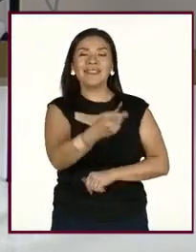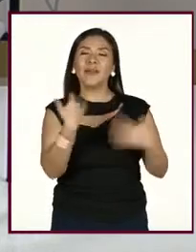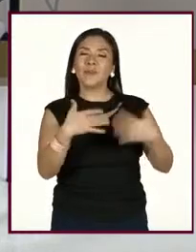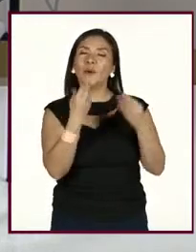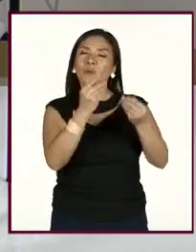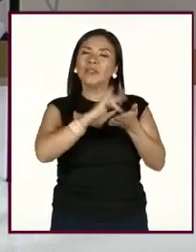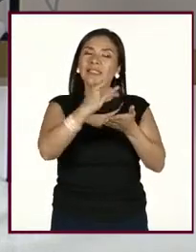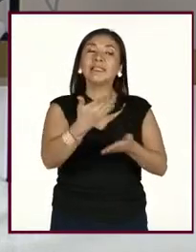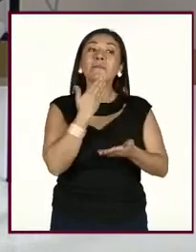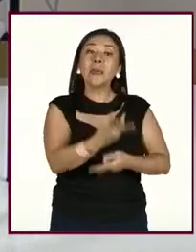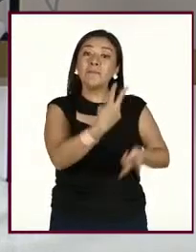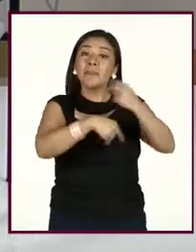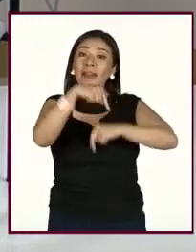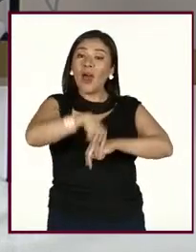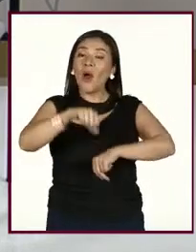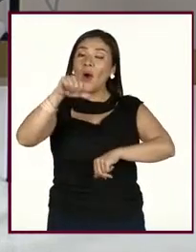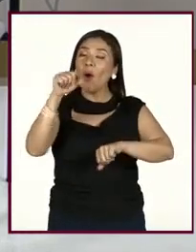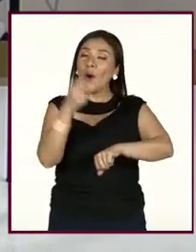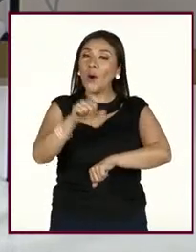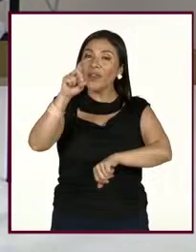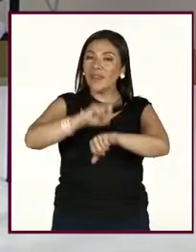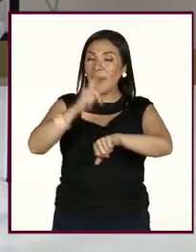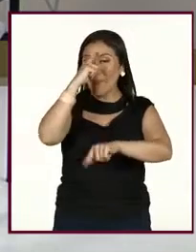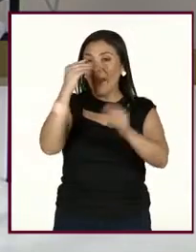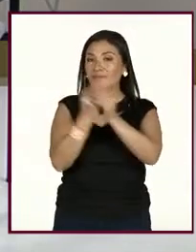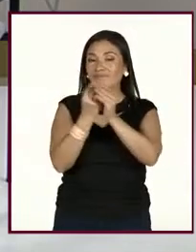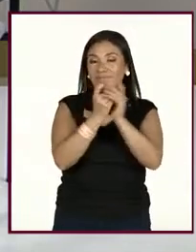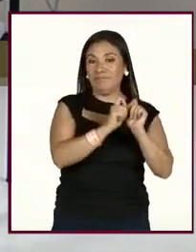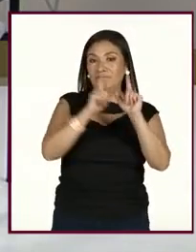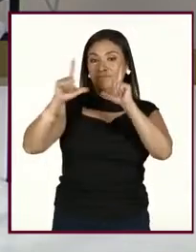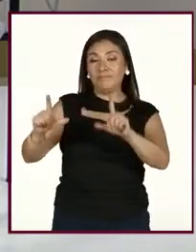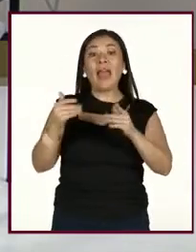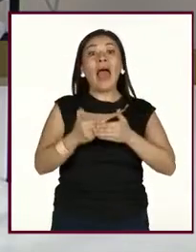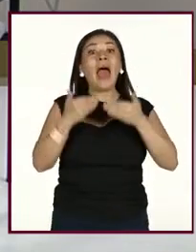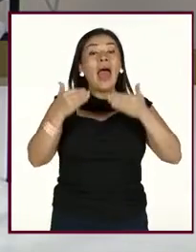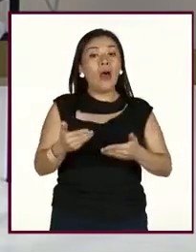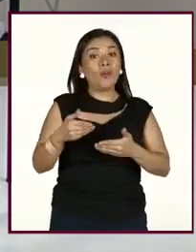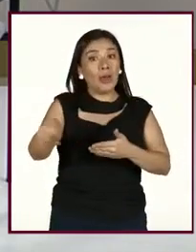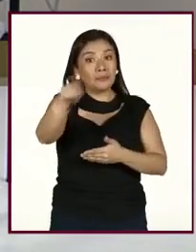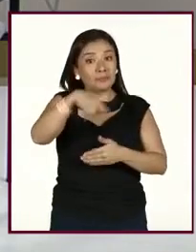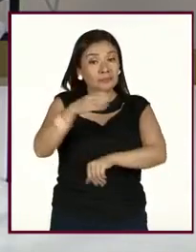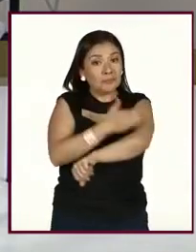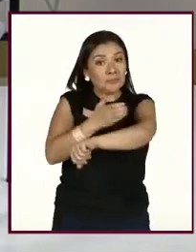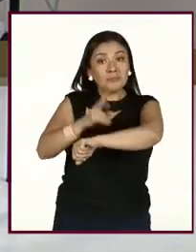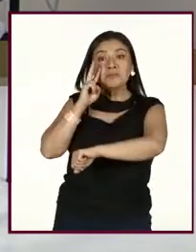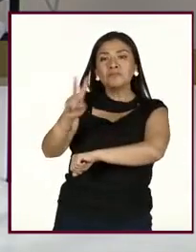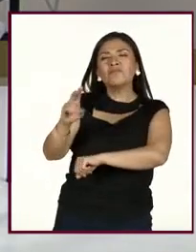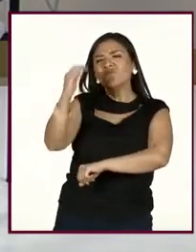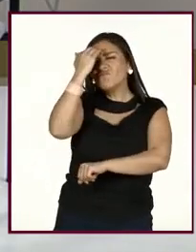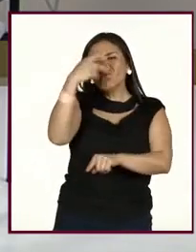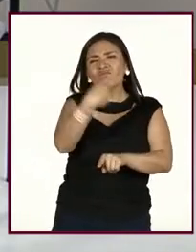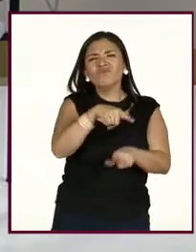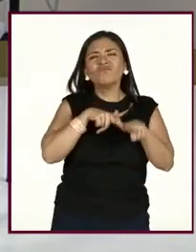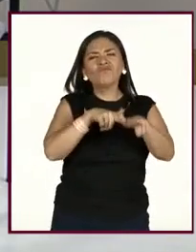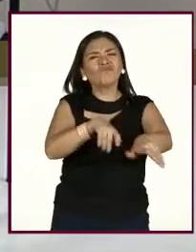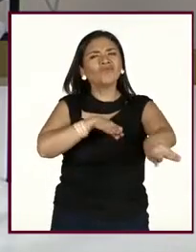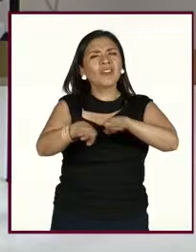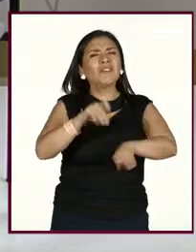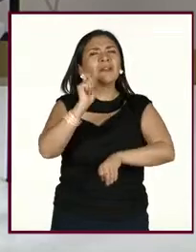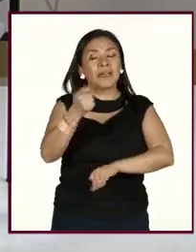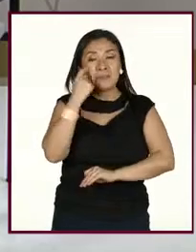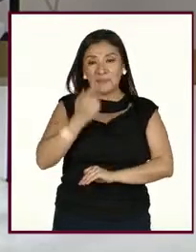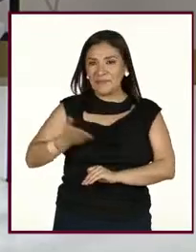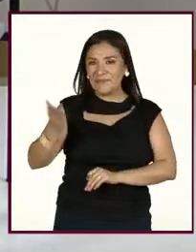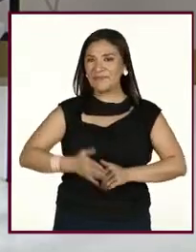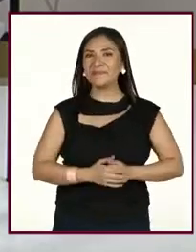me damos la más cordial bienvenida a este seminario virtual. Y ahora, si ustedes me acompañan, vamos a conocer parte de la trayectoria de nuestra